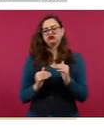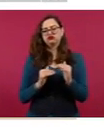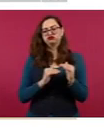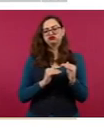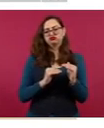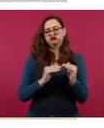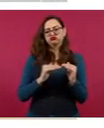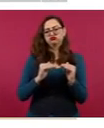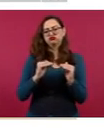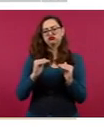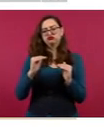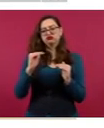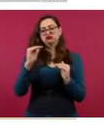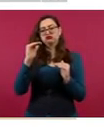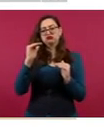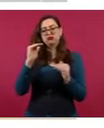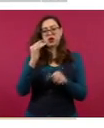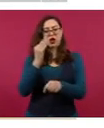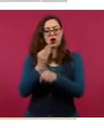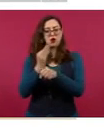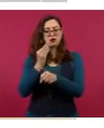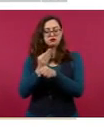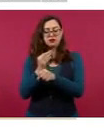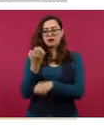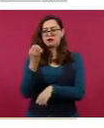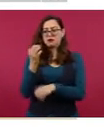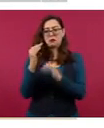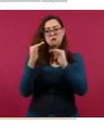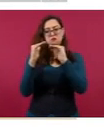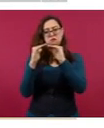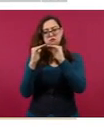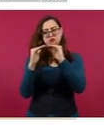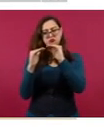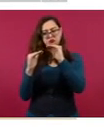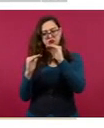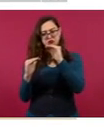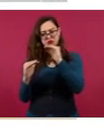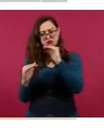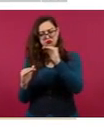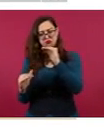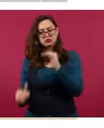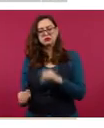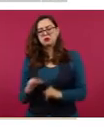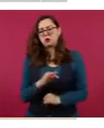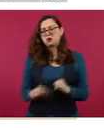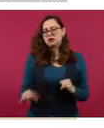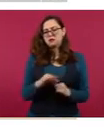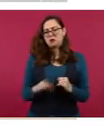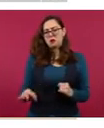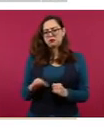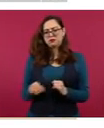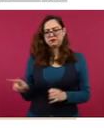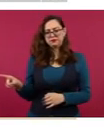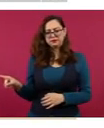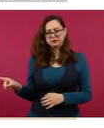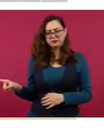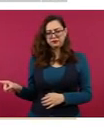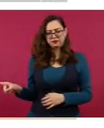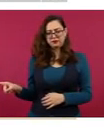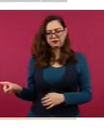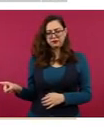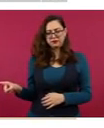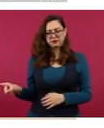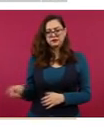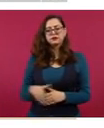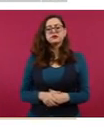a partir de la primera semana de enero empezó ya un proceso de descenso. En este momento ya en